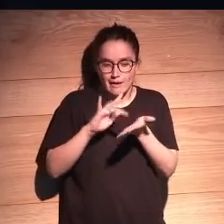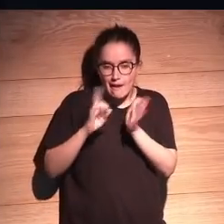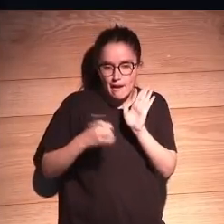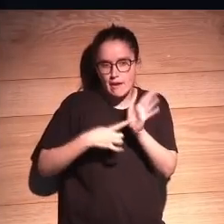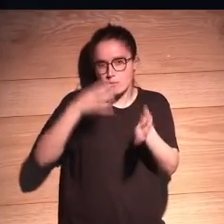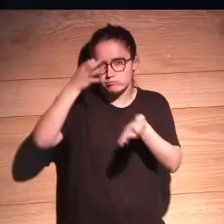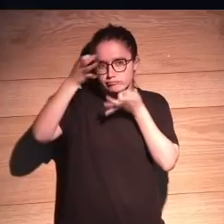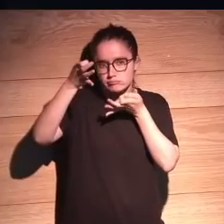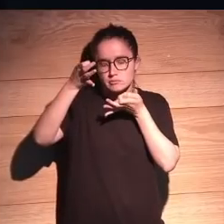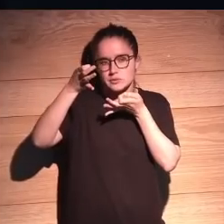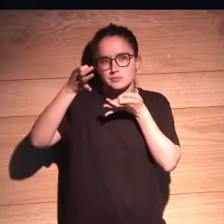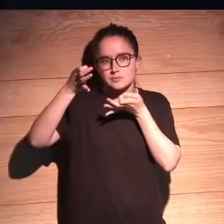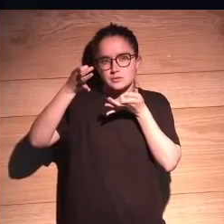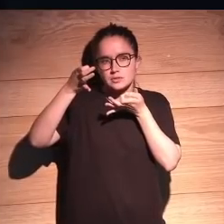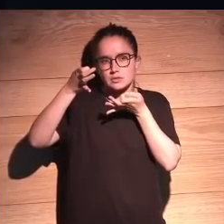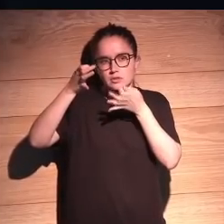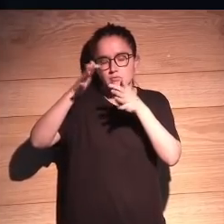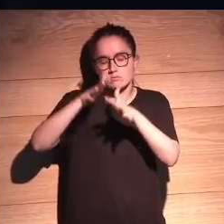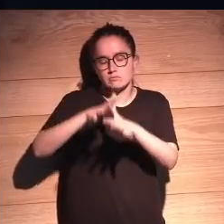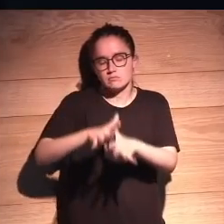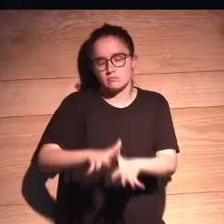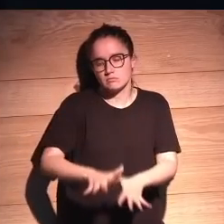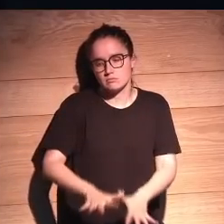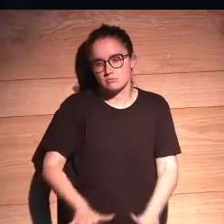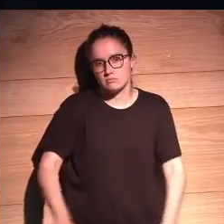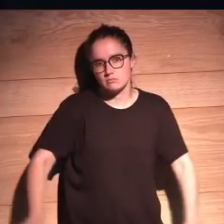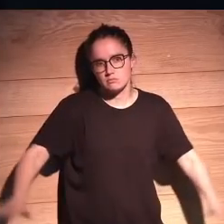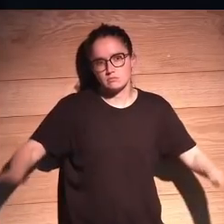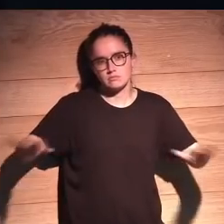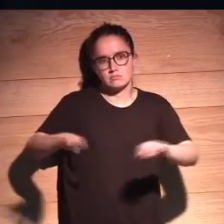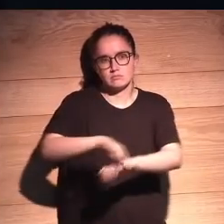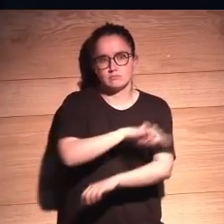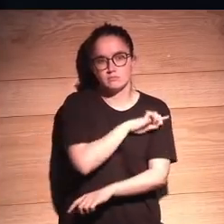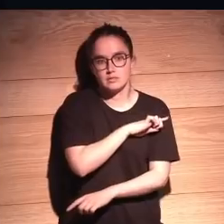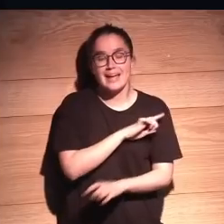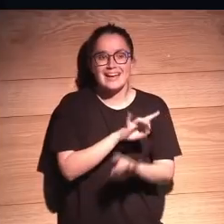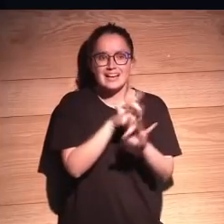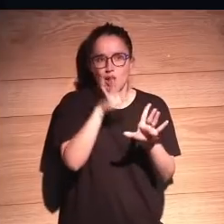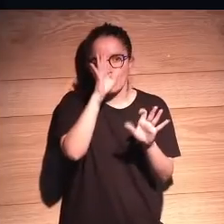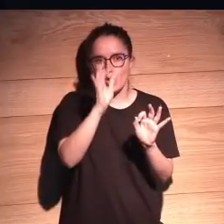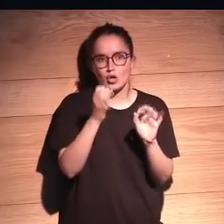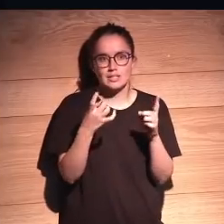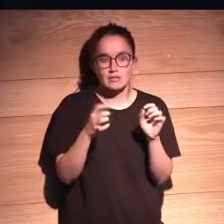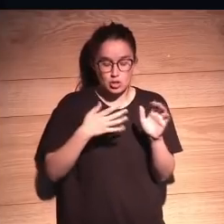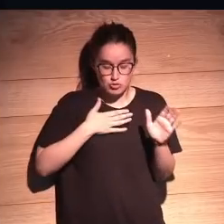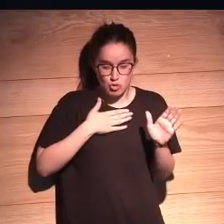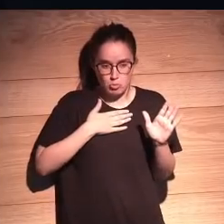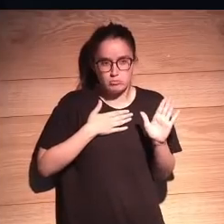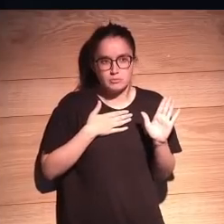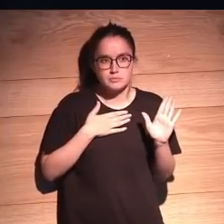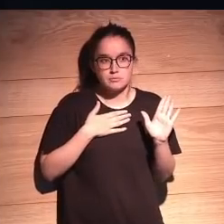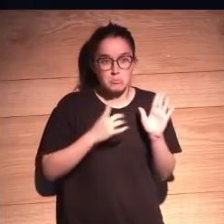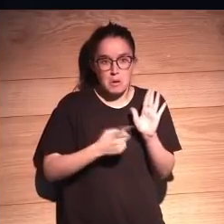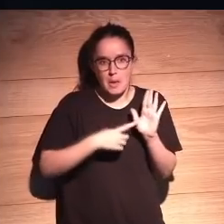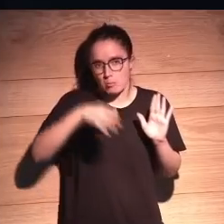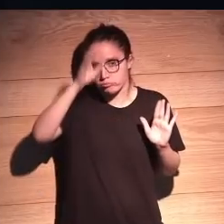en detalle la lentitud es extrema claro que hacen falta en ley bueno yo no soy